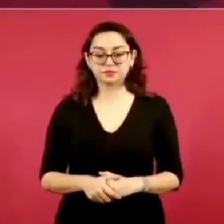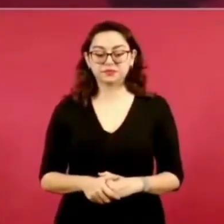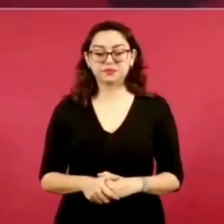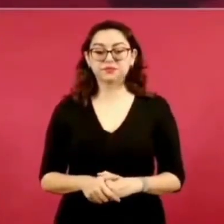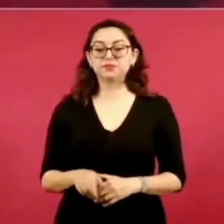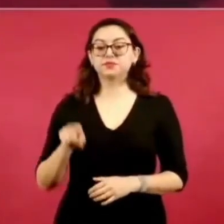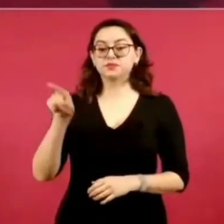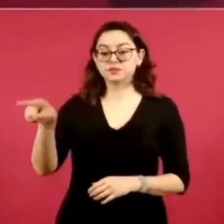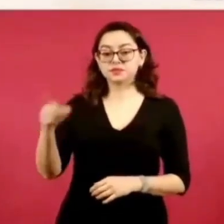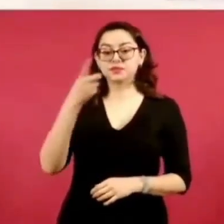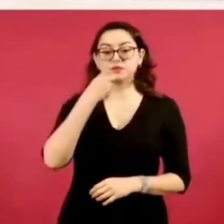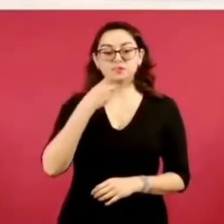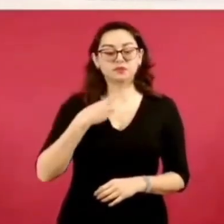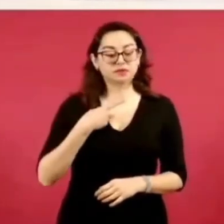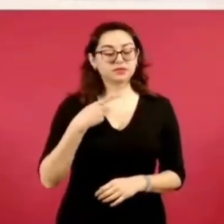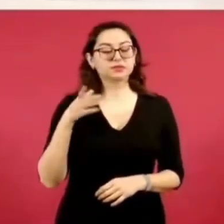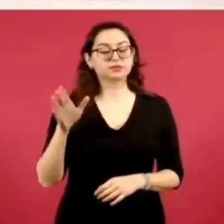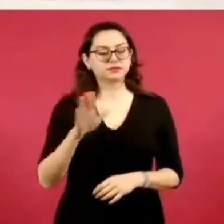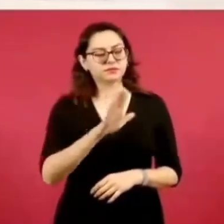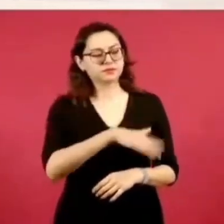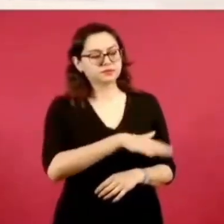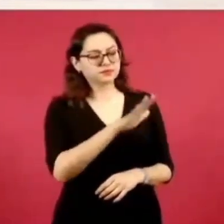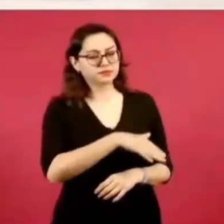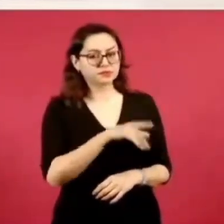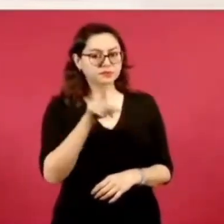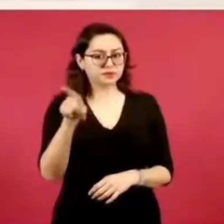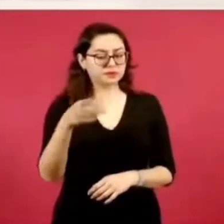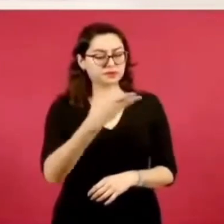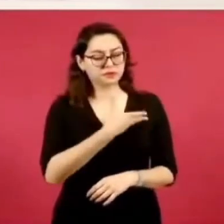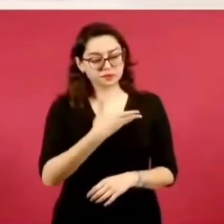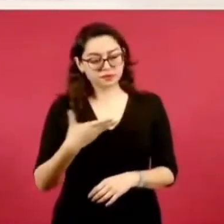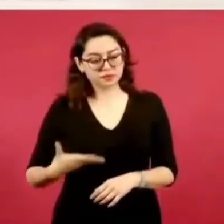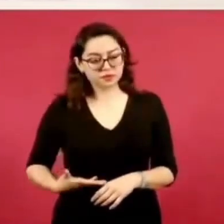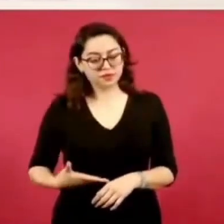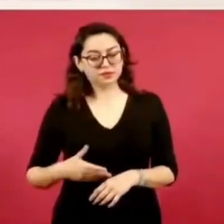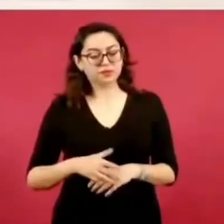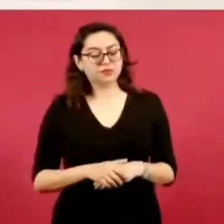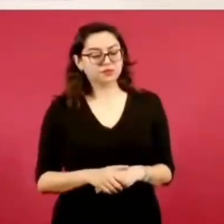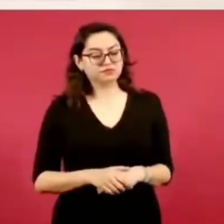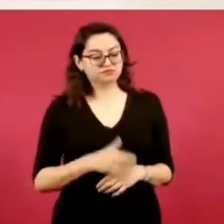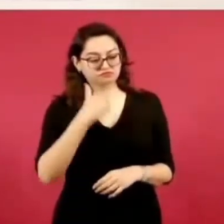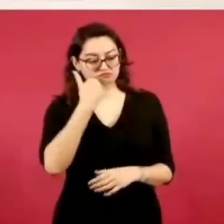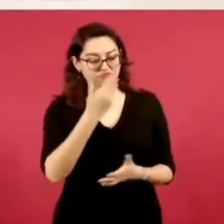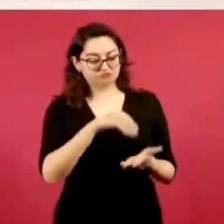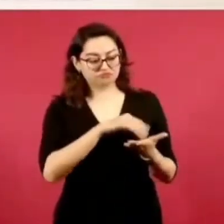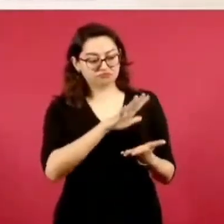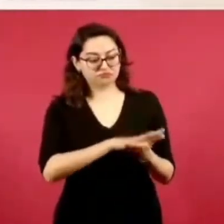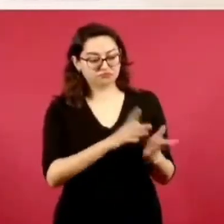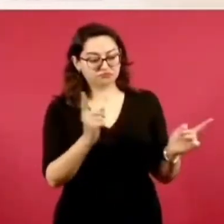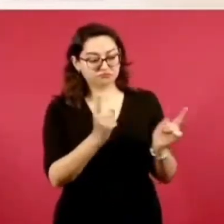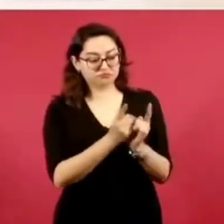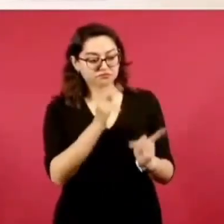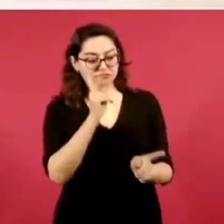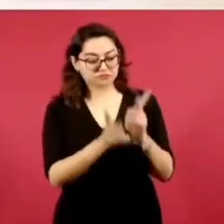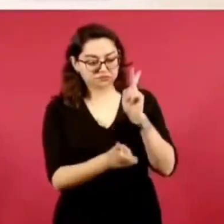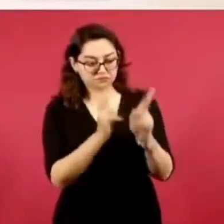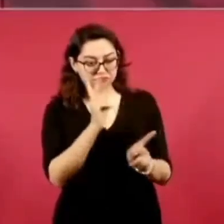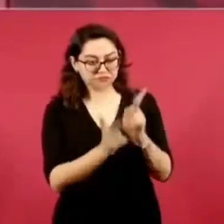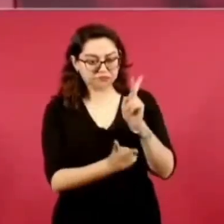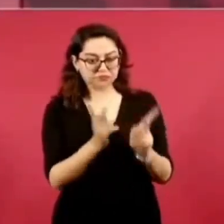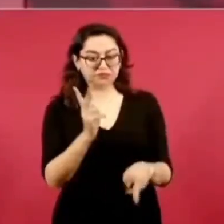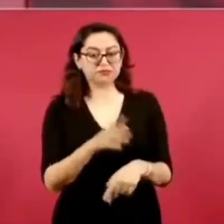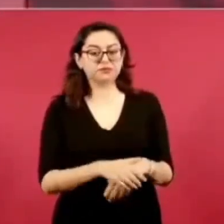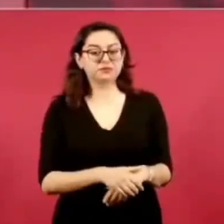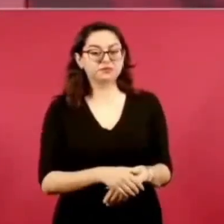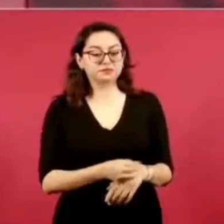del Tribunal Superior de Justicia de la ciudad platicar con usted, nos